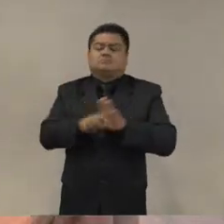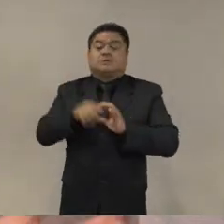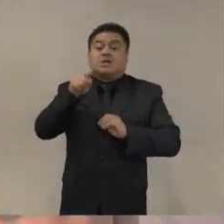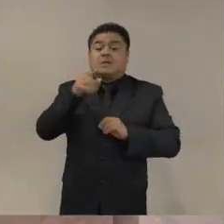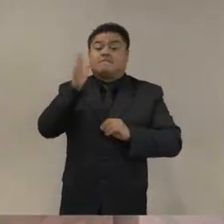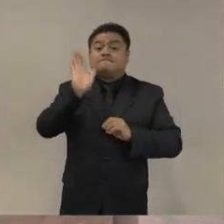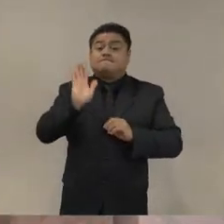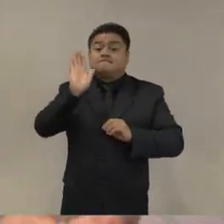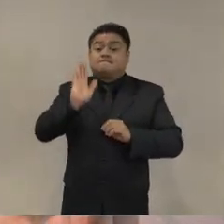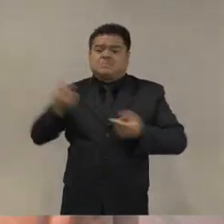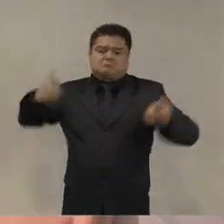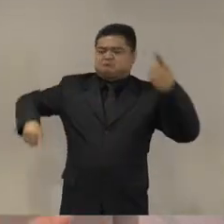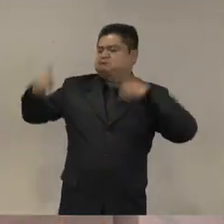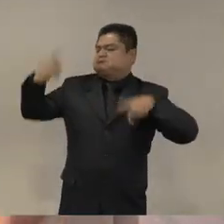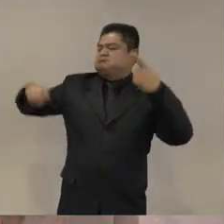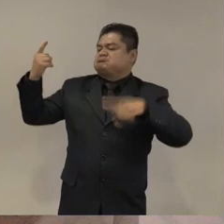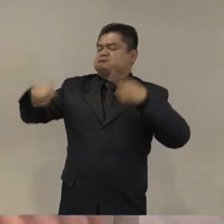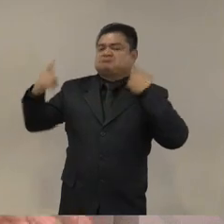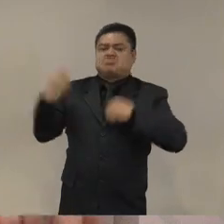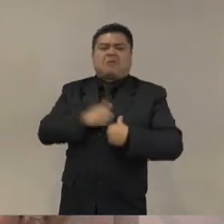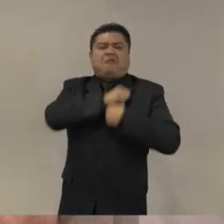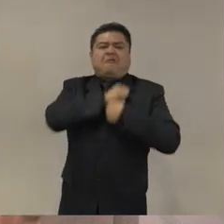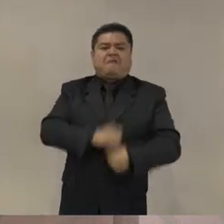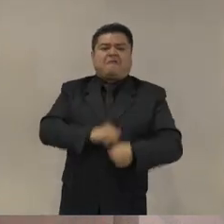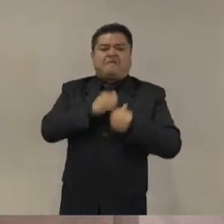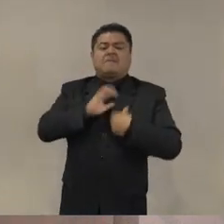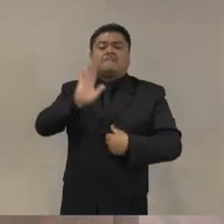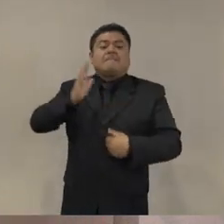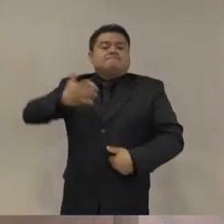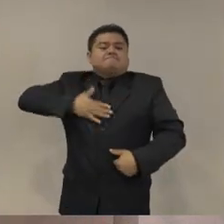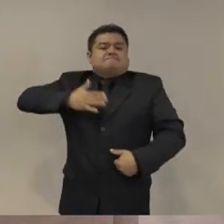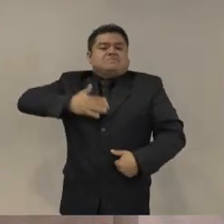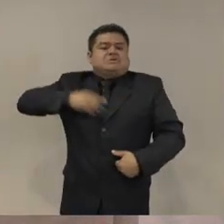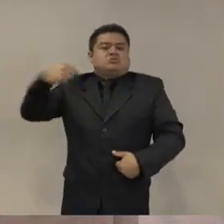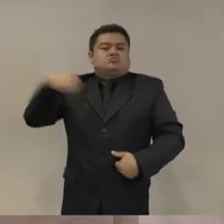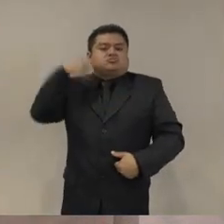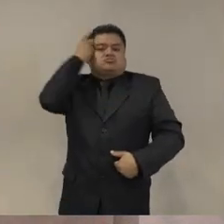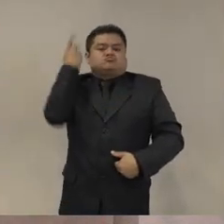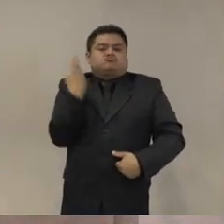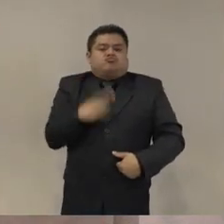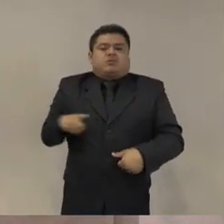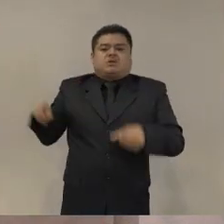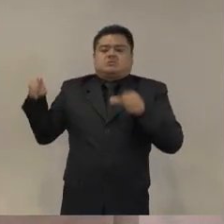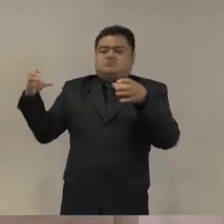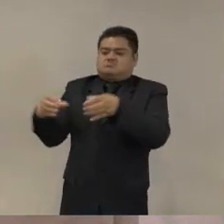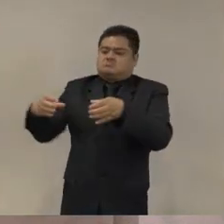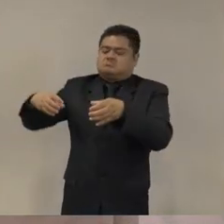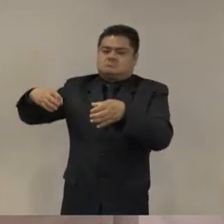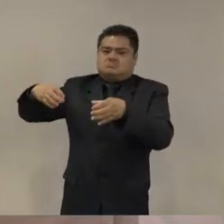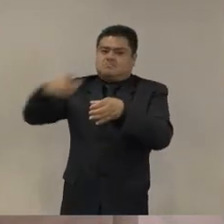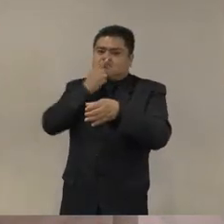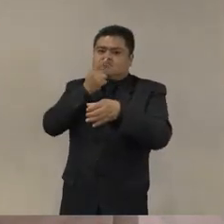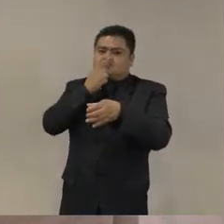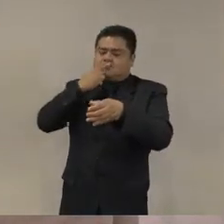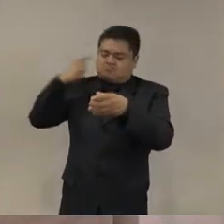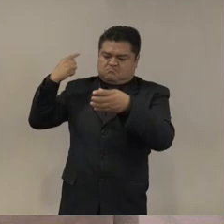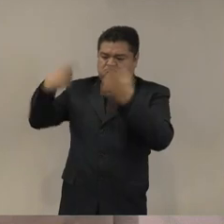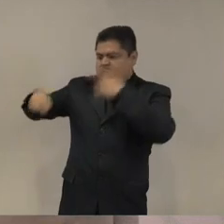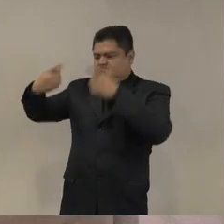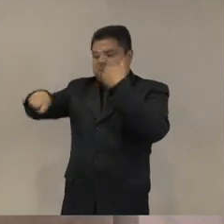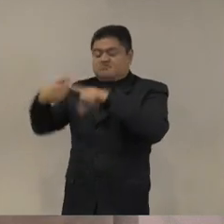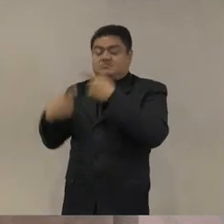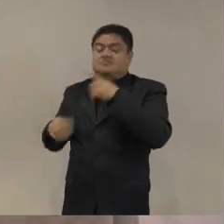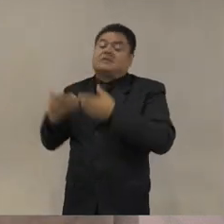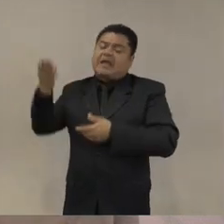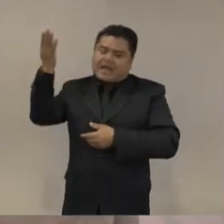casgo casi como cuerpos privados y lo que es muy claro es que en términos de una